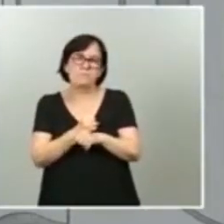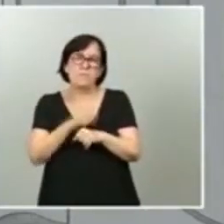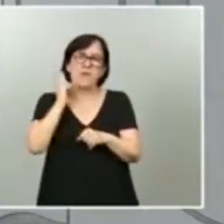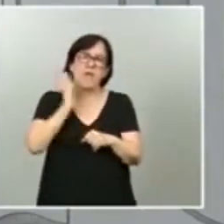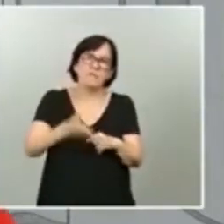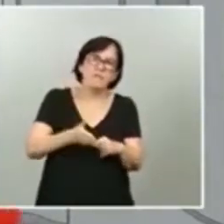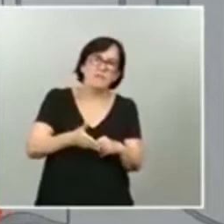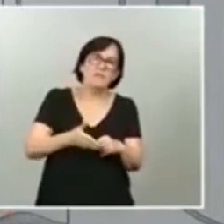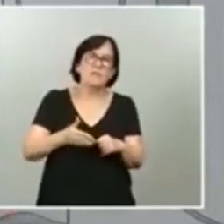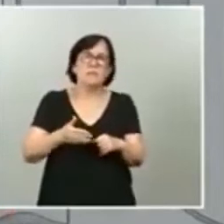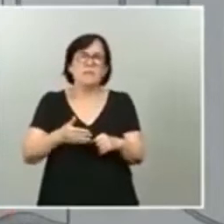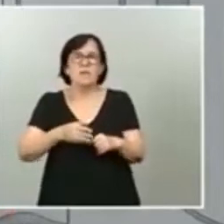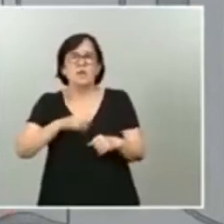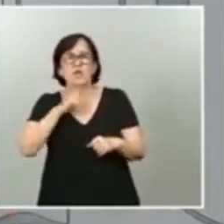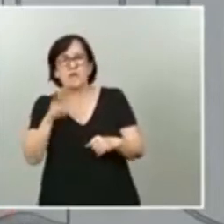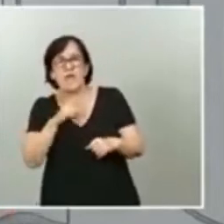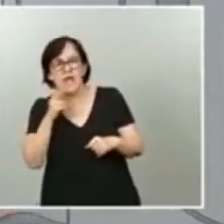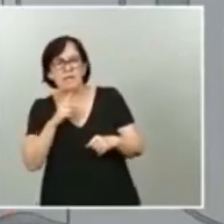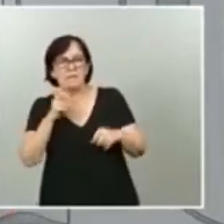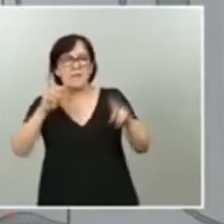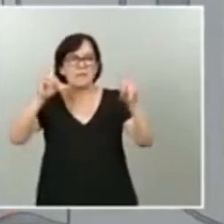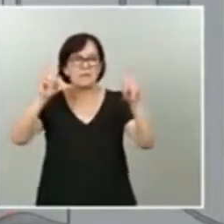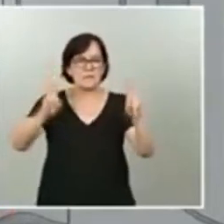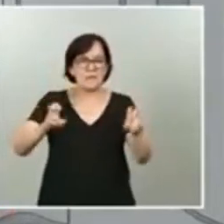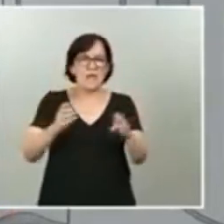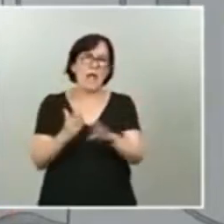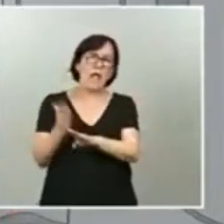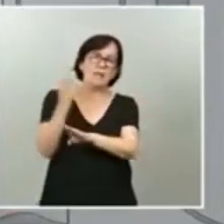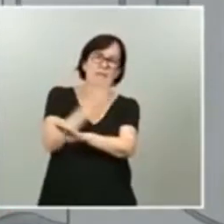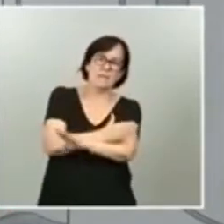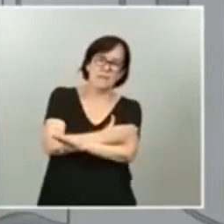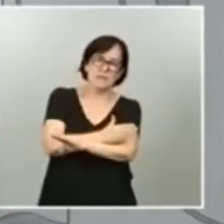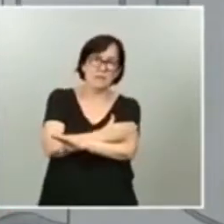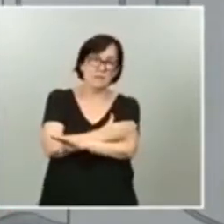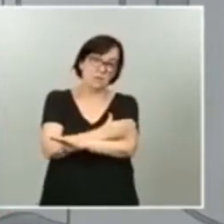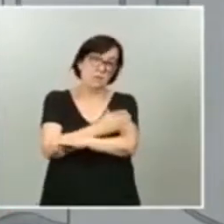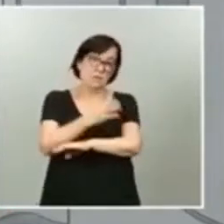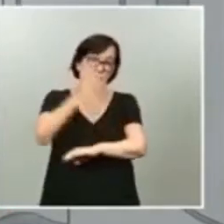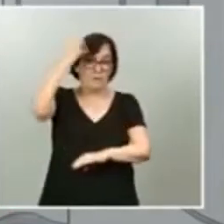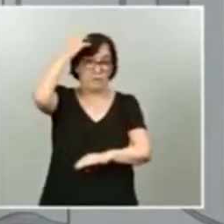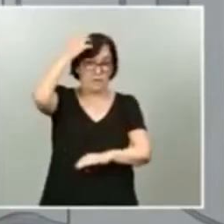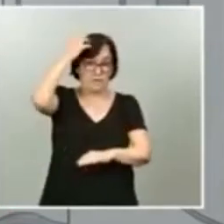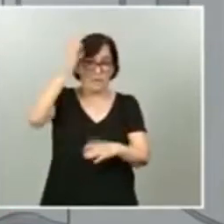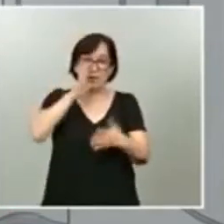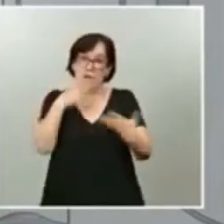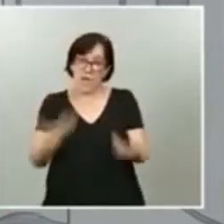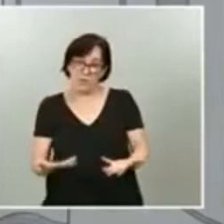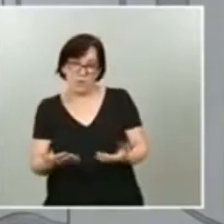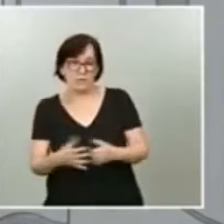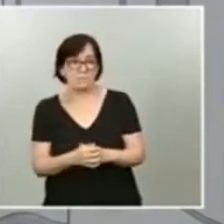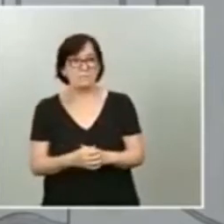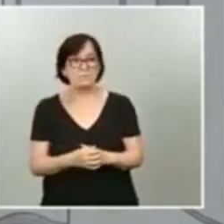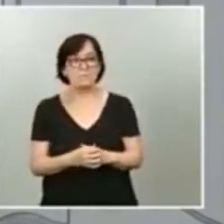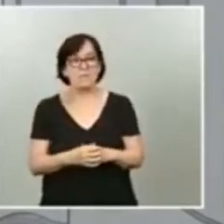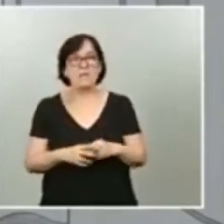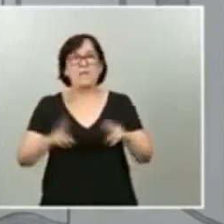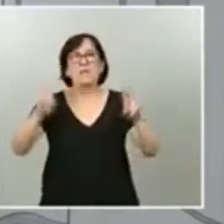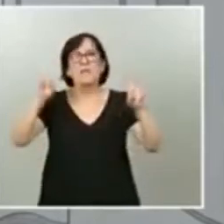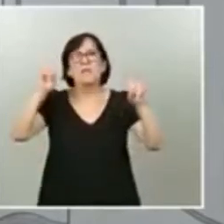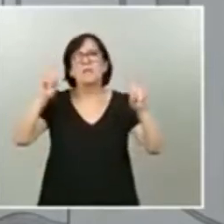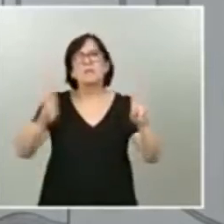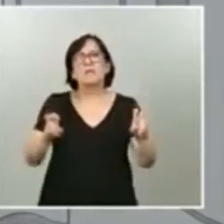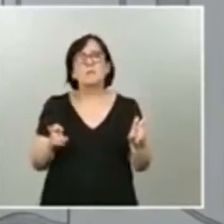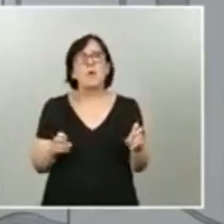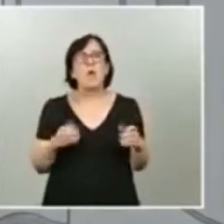hablando de cuestiones relativas al anterior jefe del Estado que no al actual. Y respecto a cuáles son las